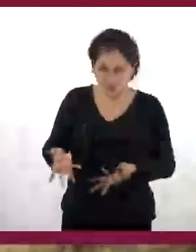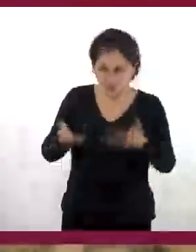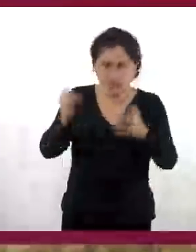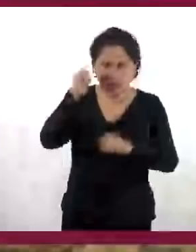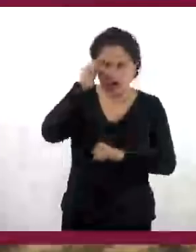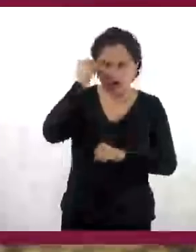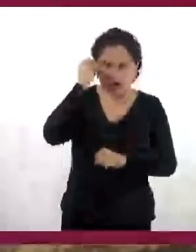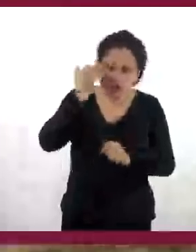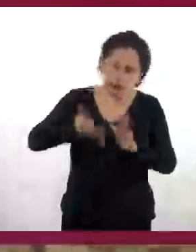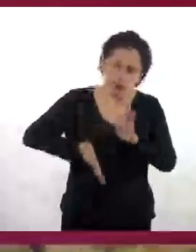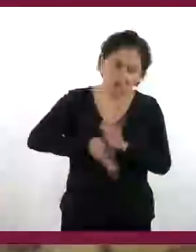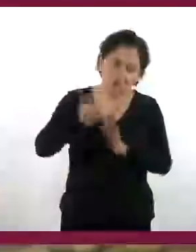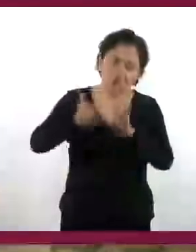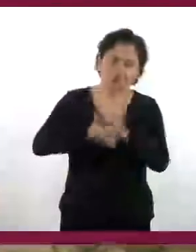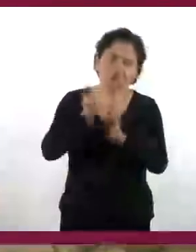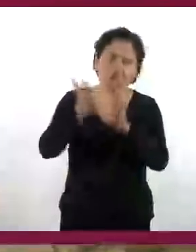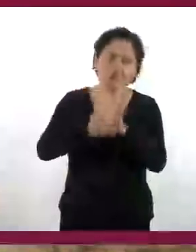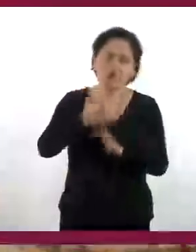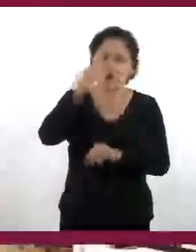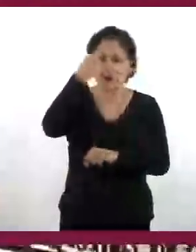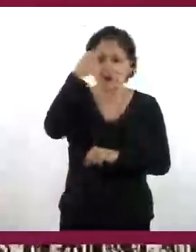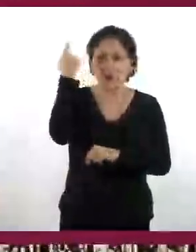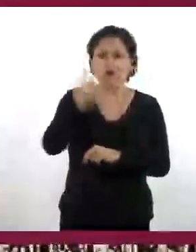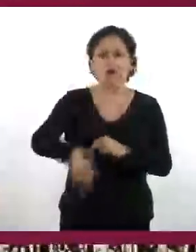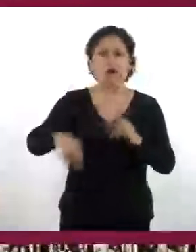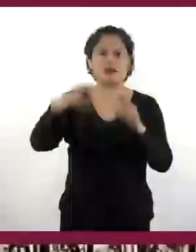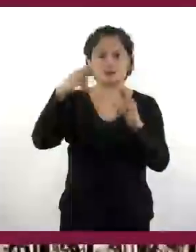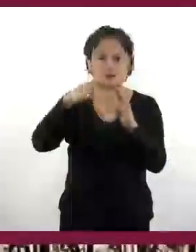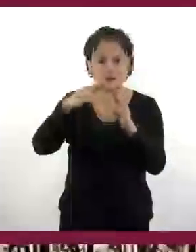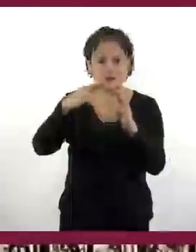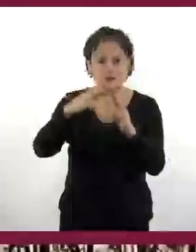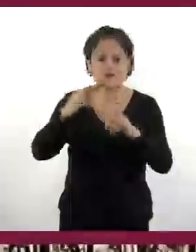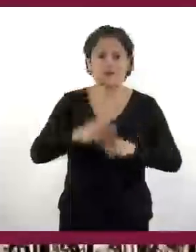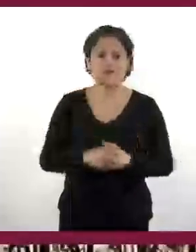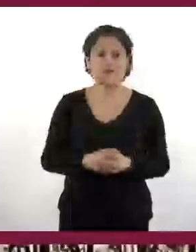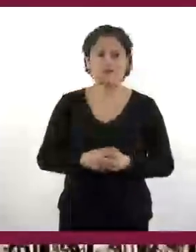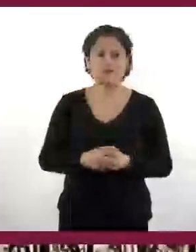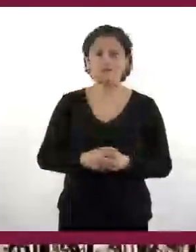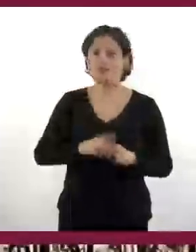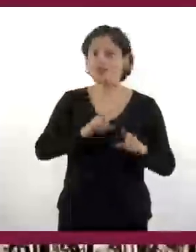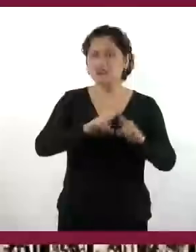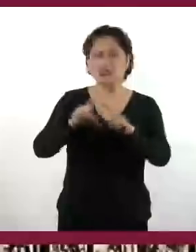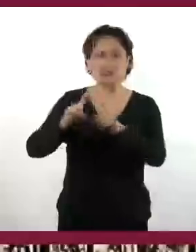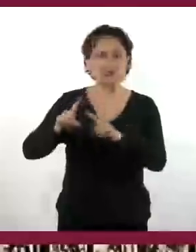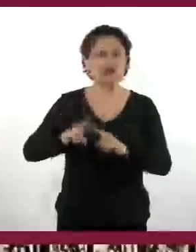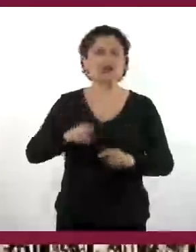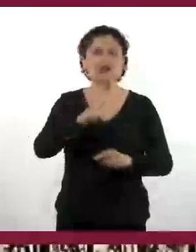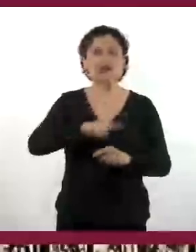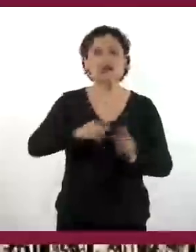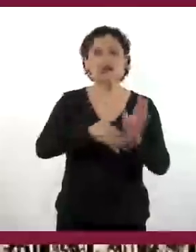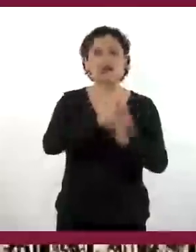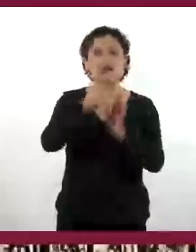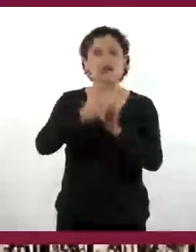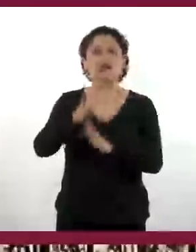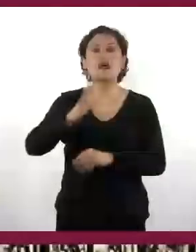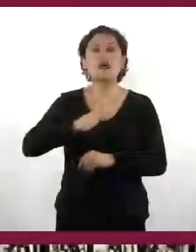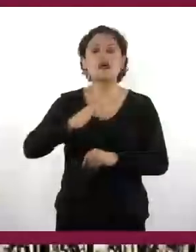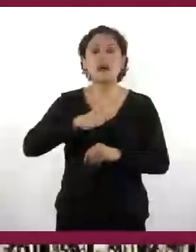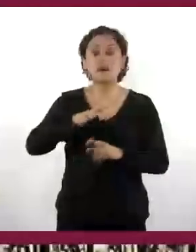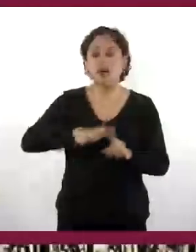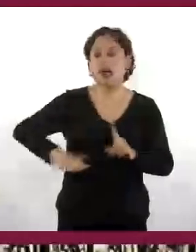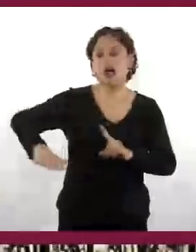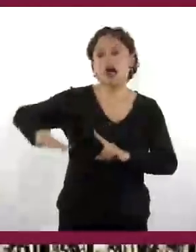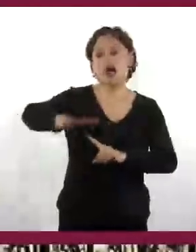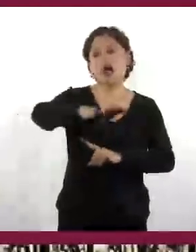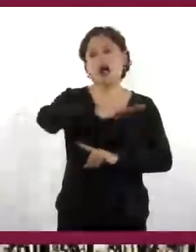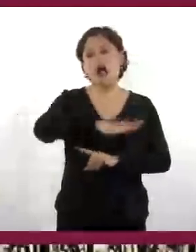templos para la doctrina cristiana. Estas edificaciones solían contar con un atrio, que era un gran patio que